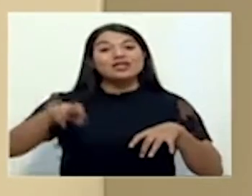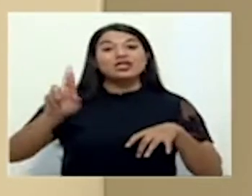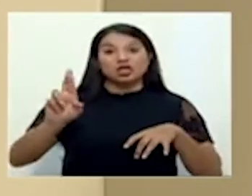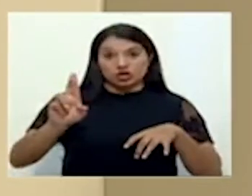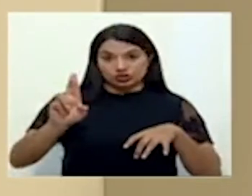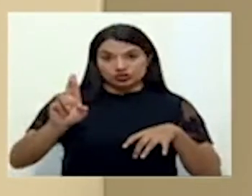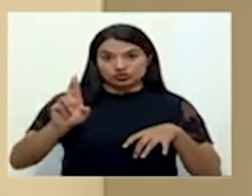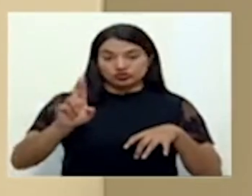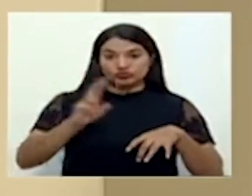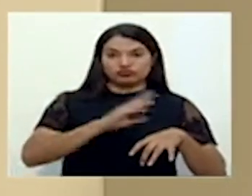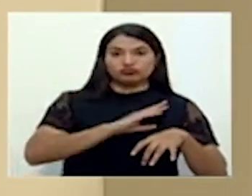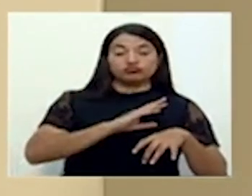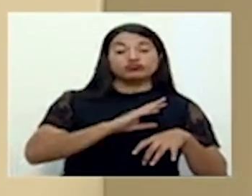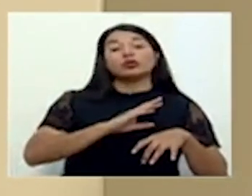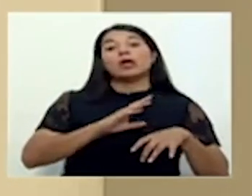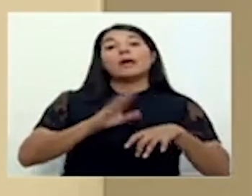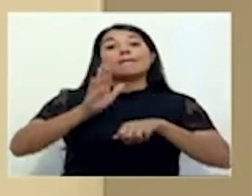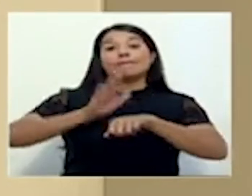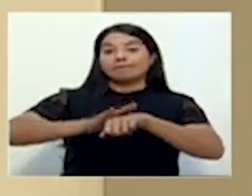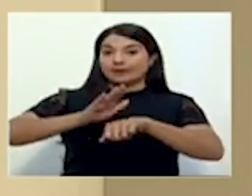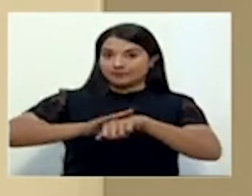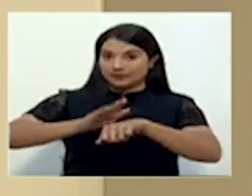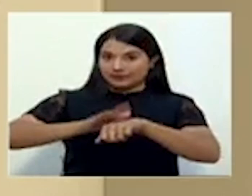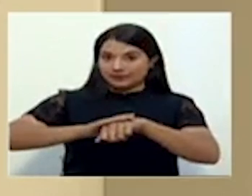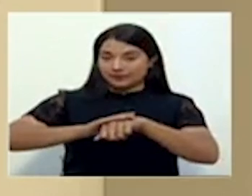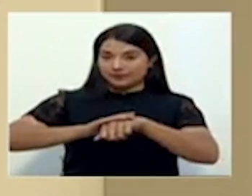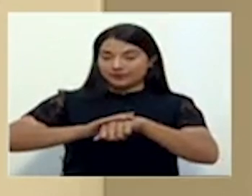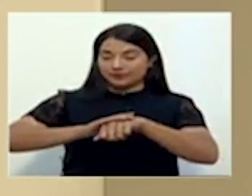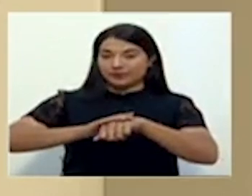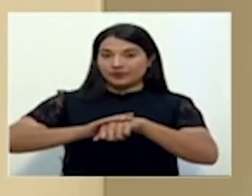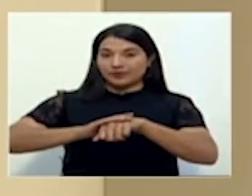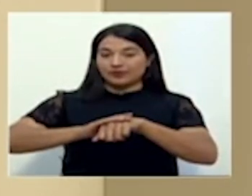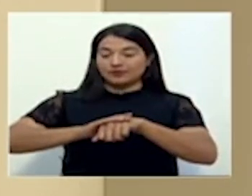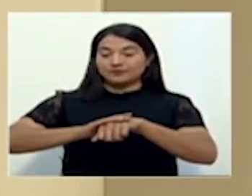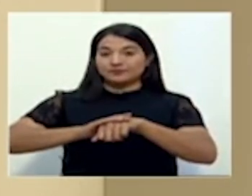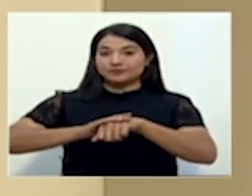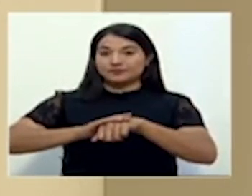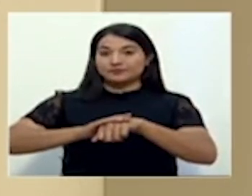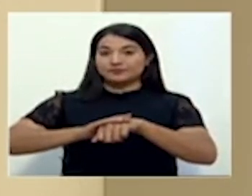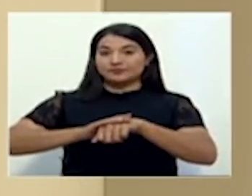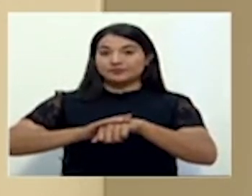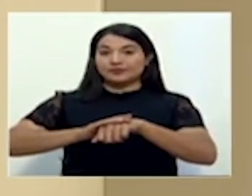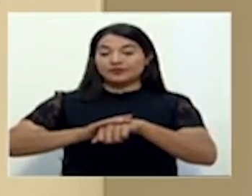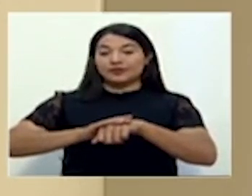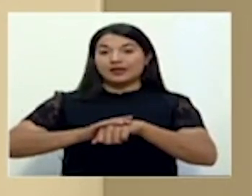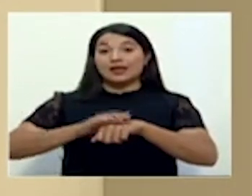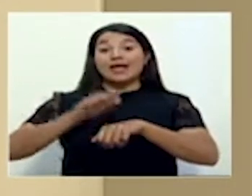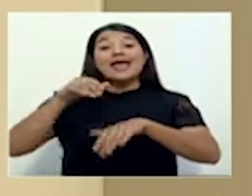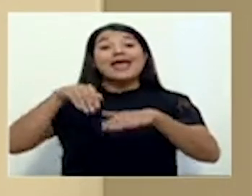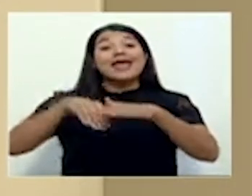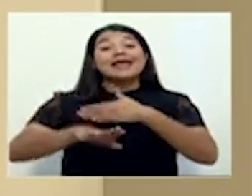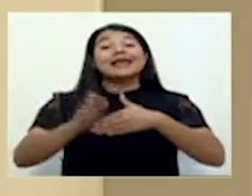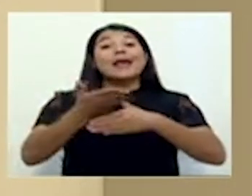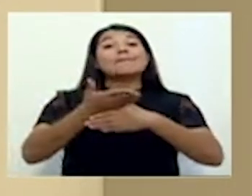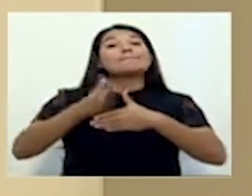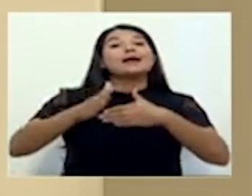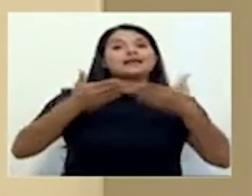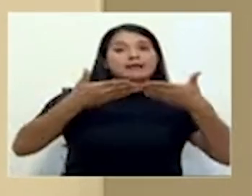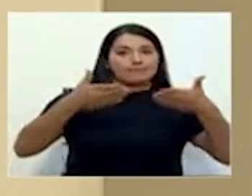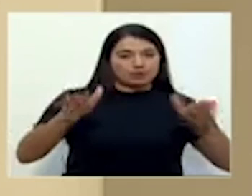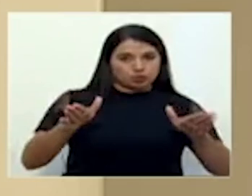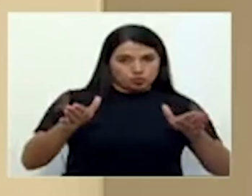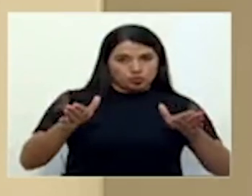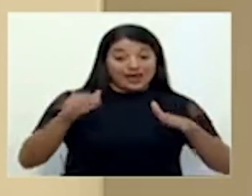están o van a estar permitidas tanto, perdón, en etapa de apertura, tanto